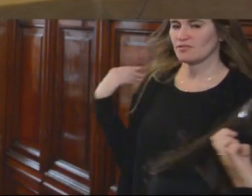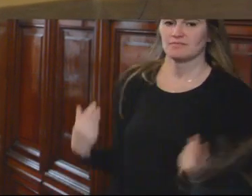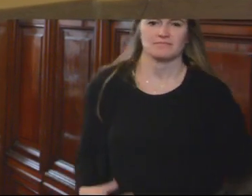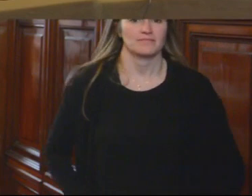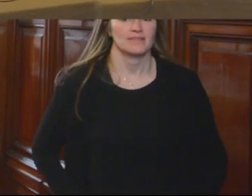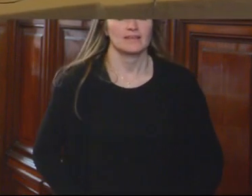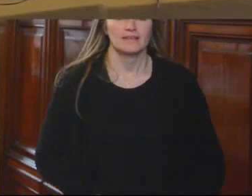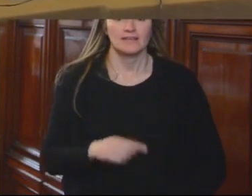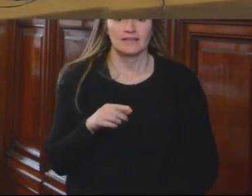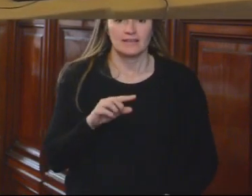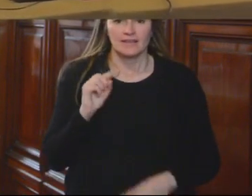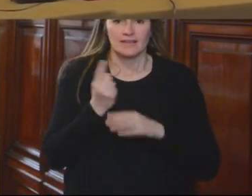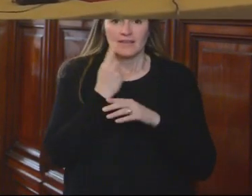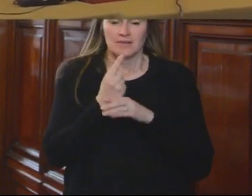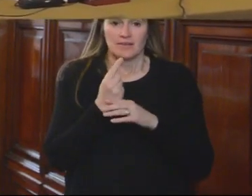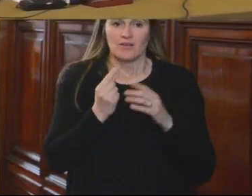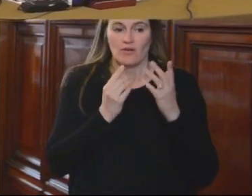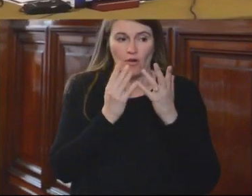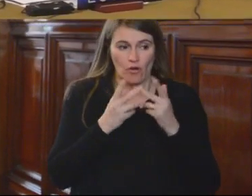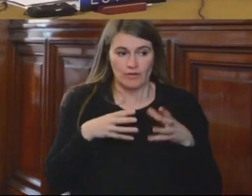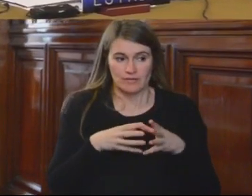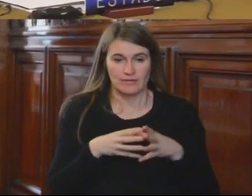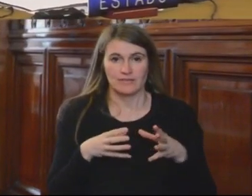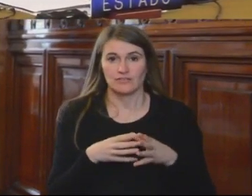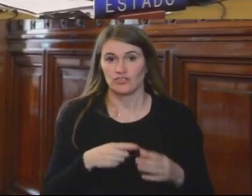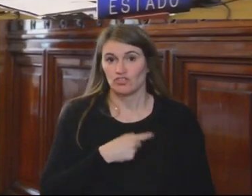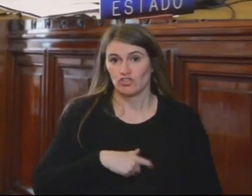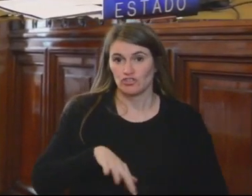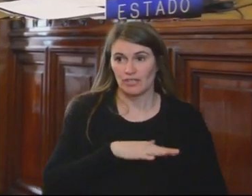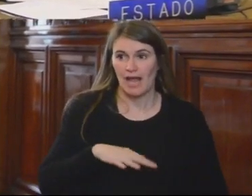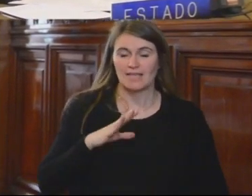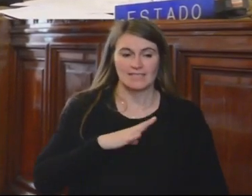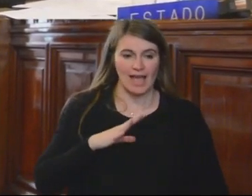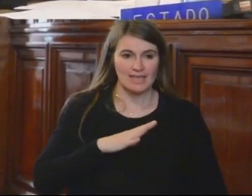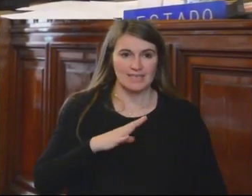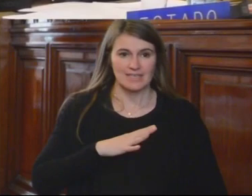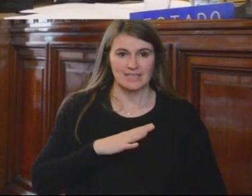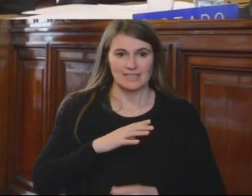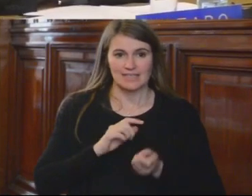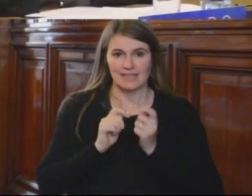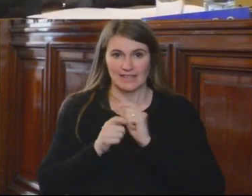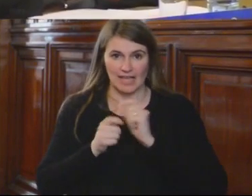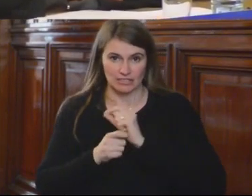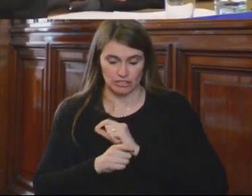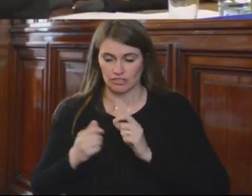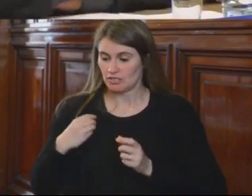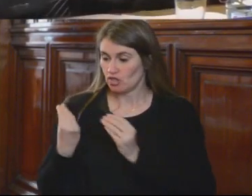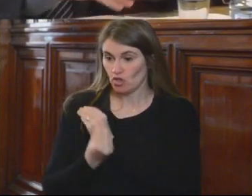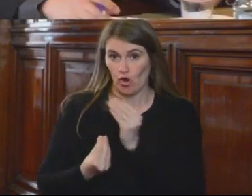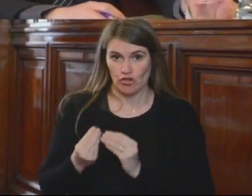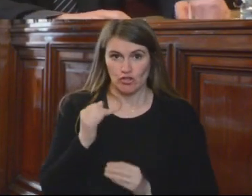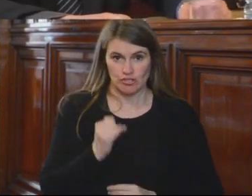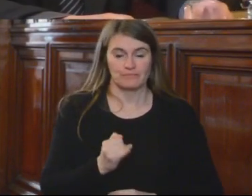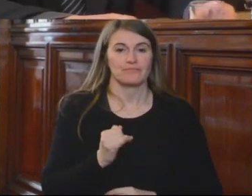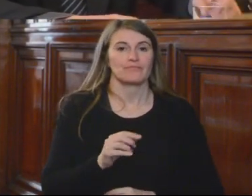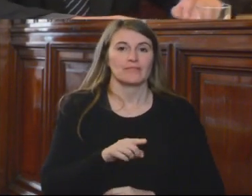las organizaciones sociales, es que existe una transitoriedad. Esta definición ya está totalmente clara y también existe una independencia